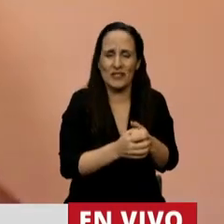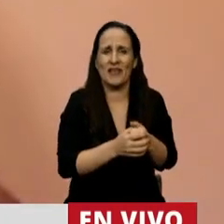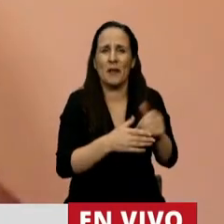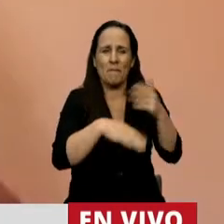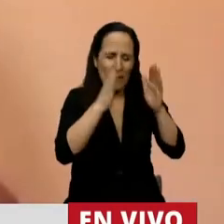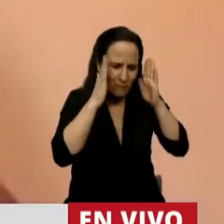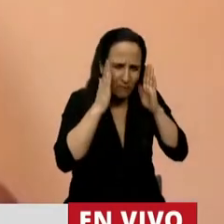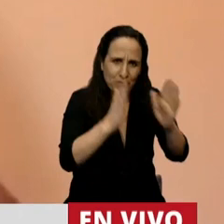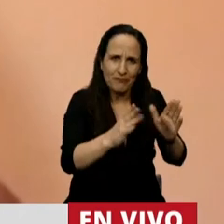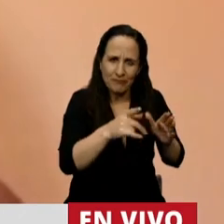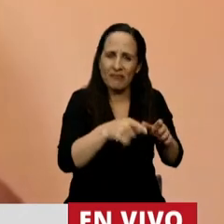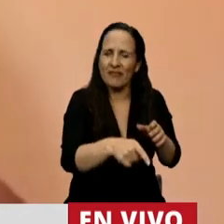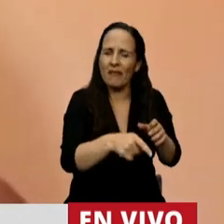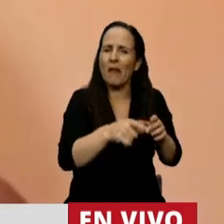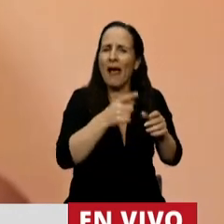criminología,